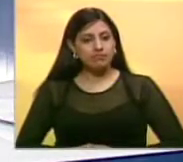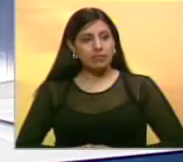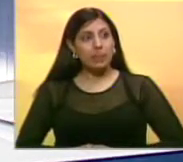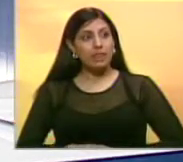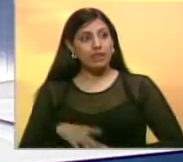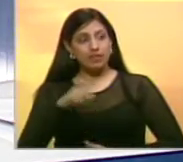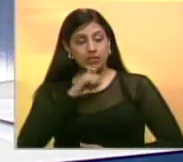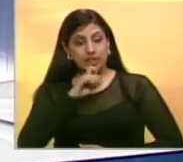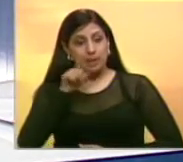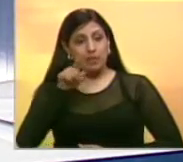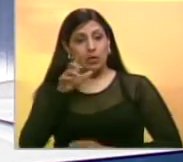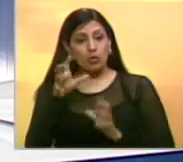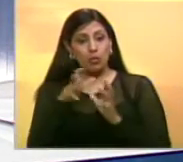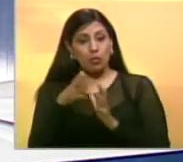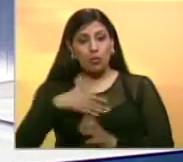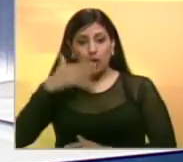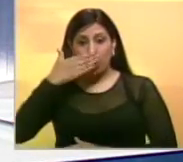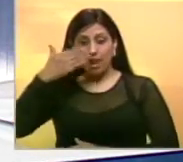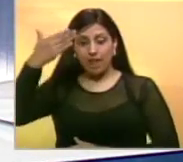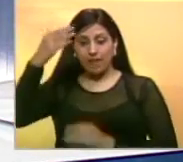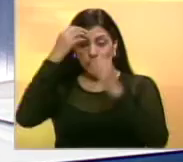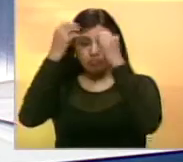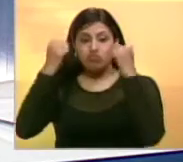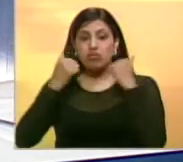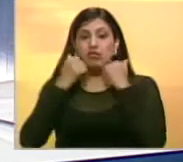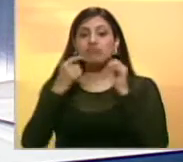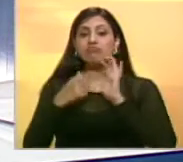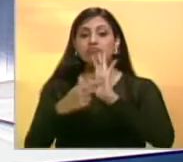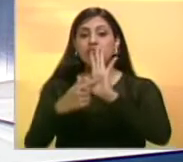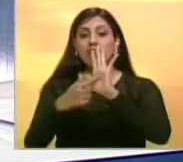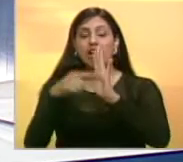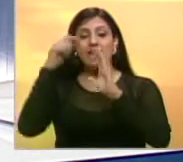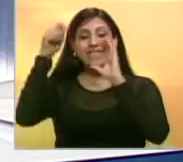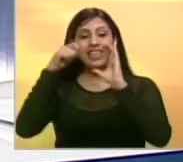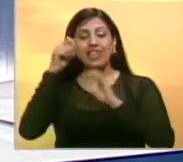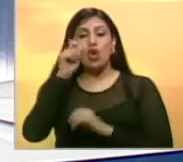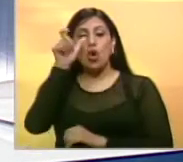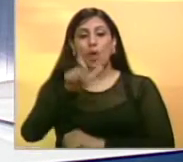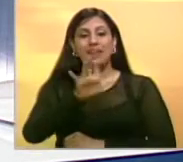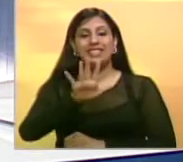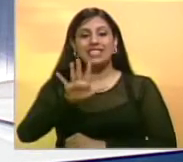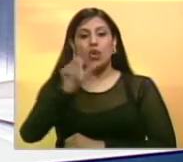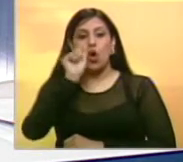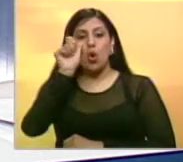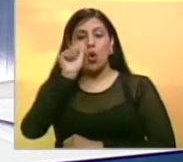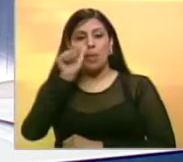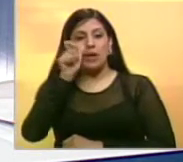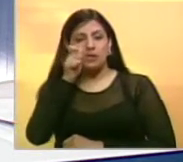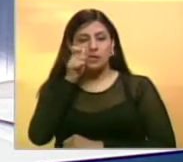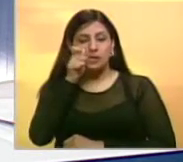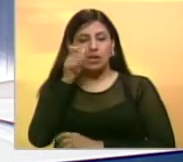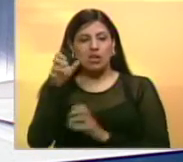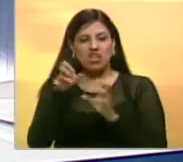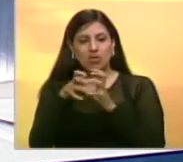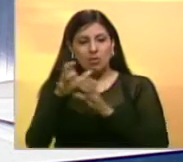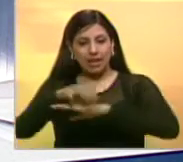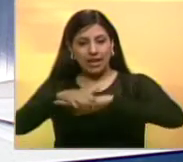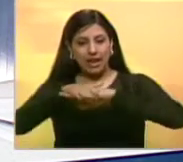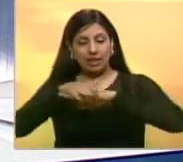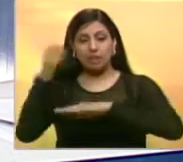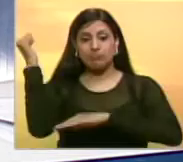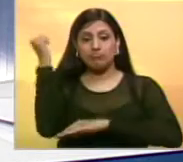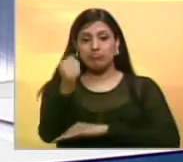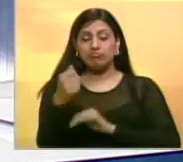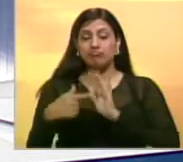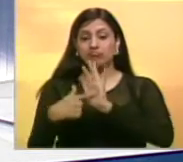El autodenominado Estado Islámico difundió un video que muestra la ejecución de cinco hombres acusados de ser espías del Reino Unido además